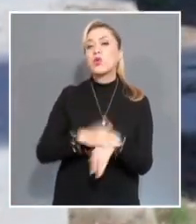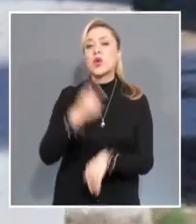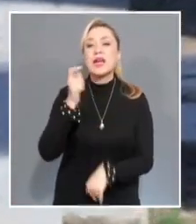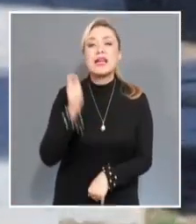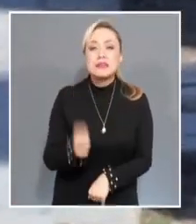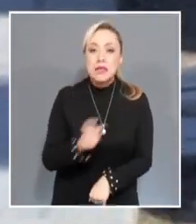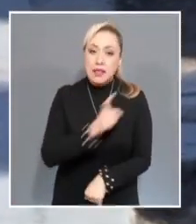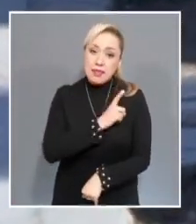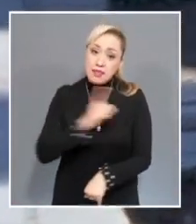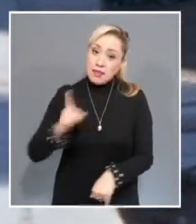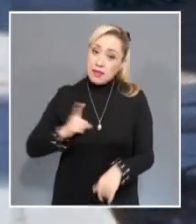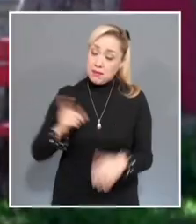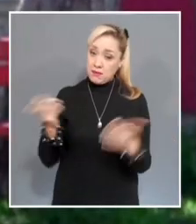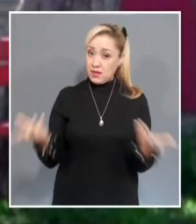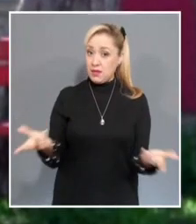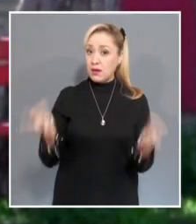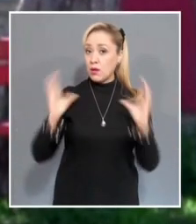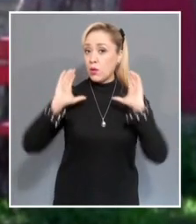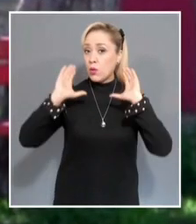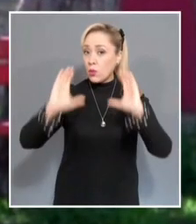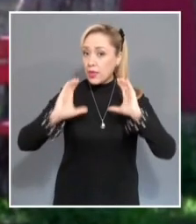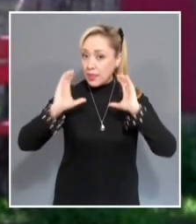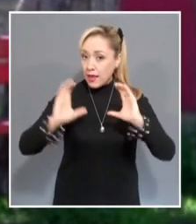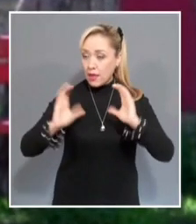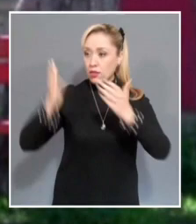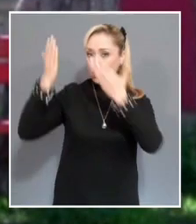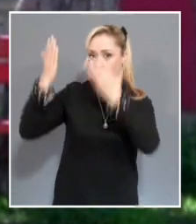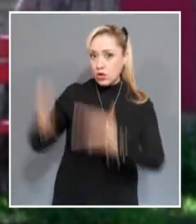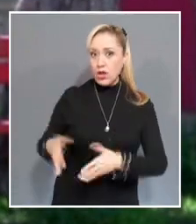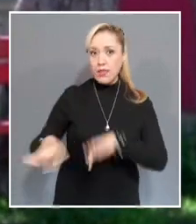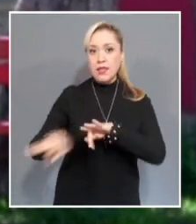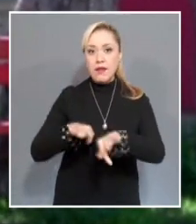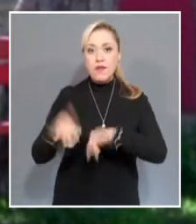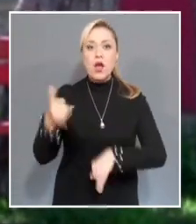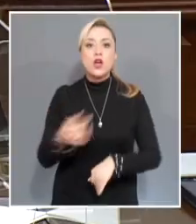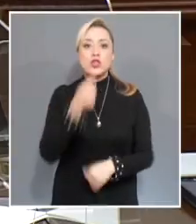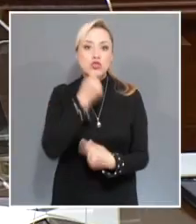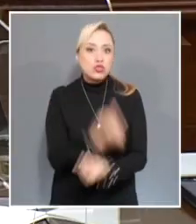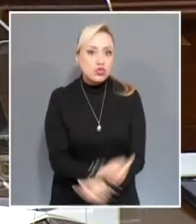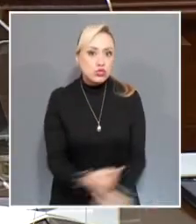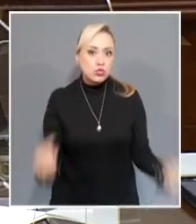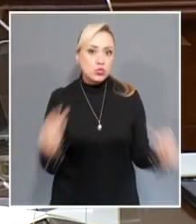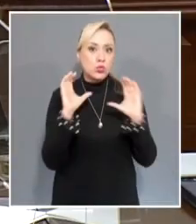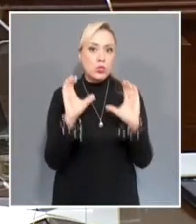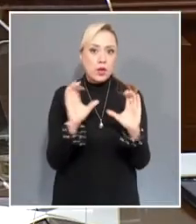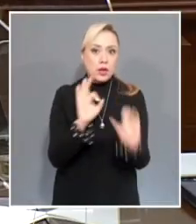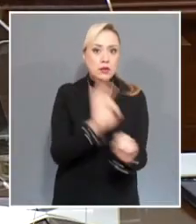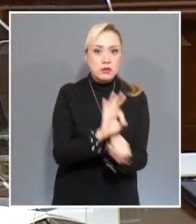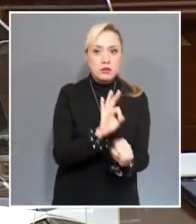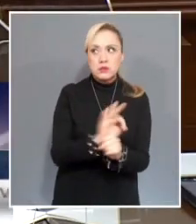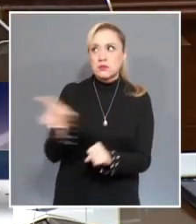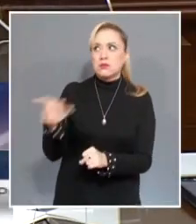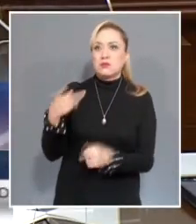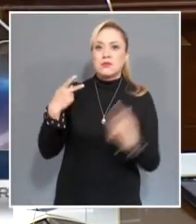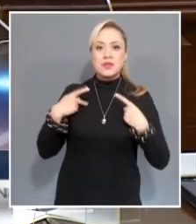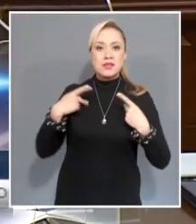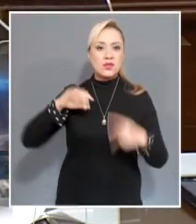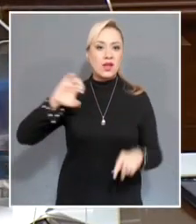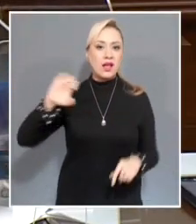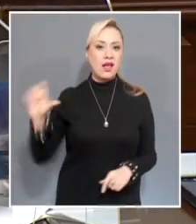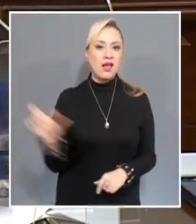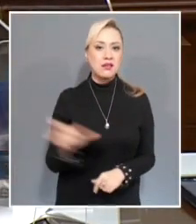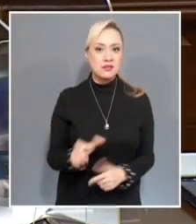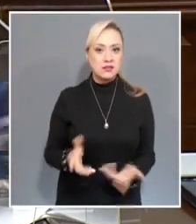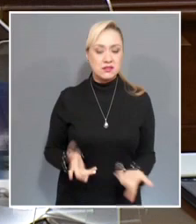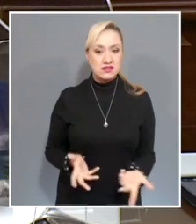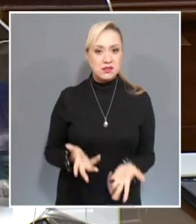la naturaleza del cargo y la protección más amplia de la niñez. Tratándose de un tema tan delicado